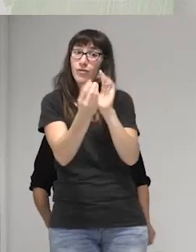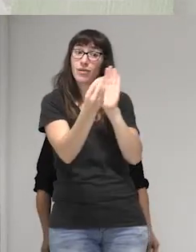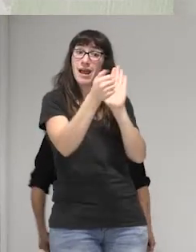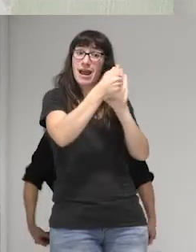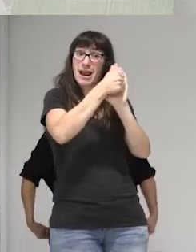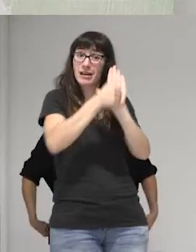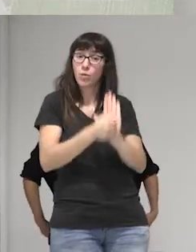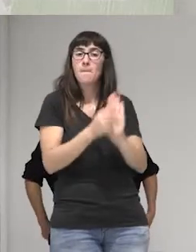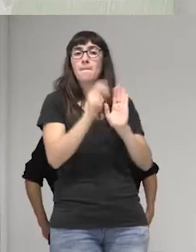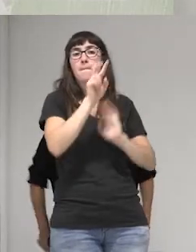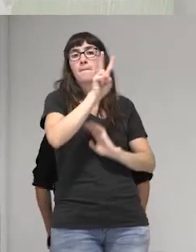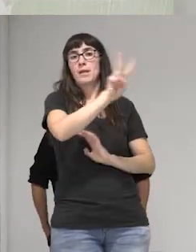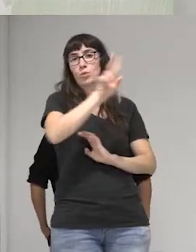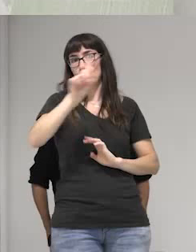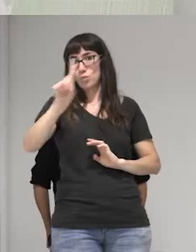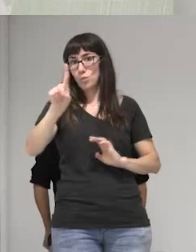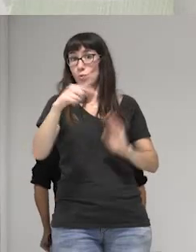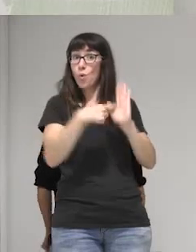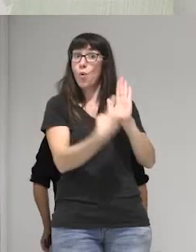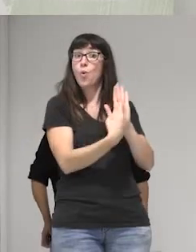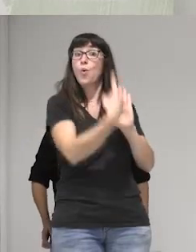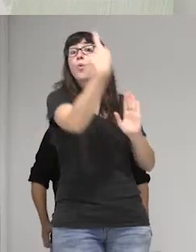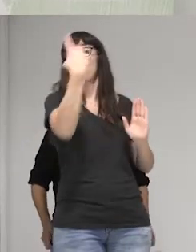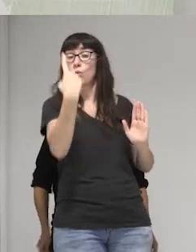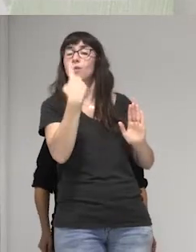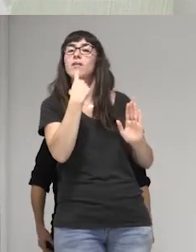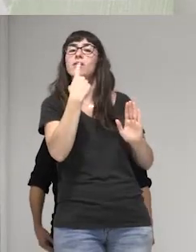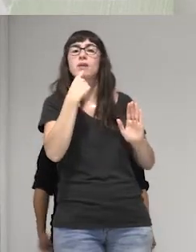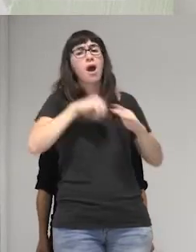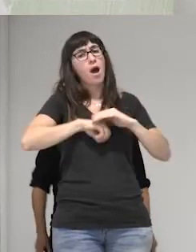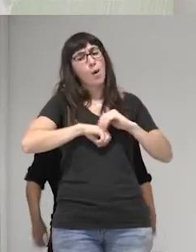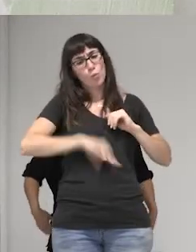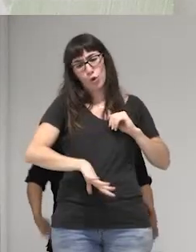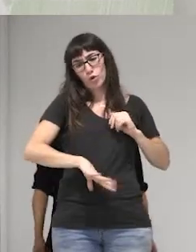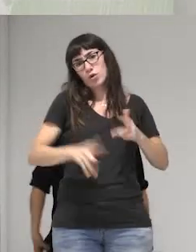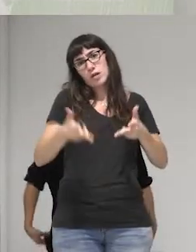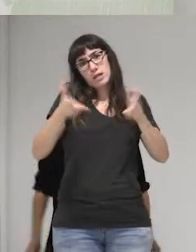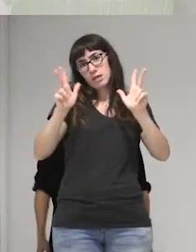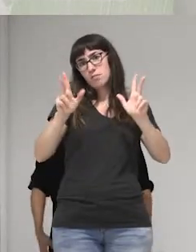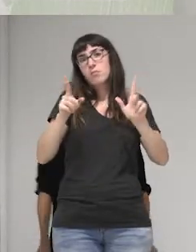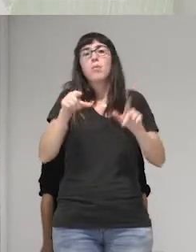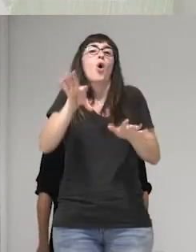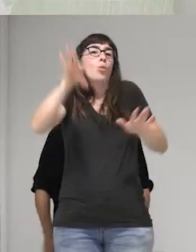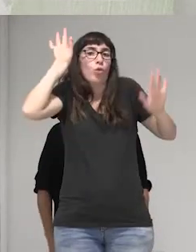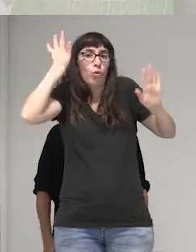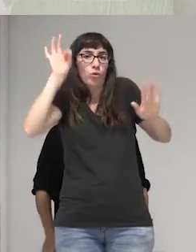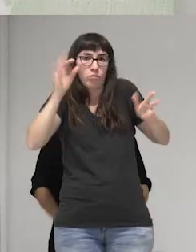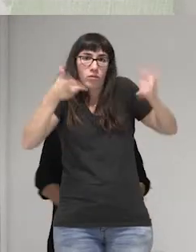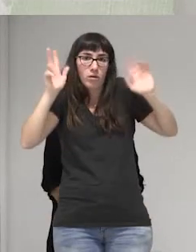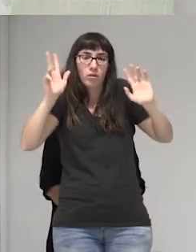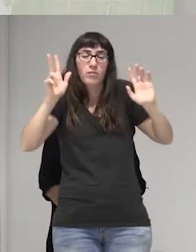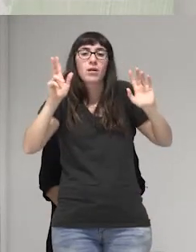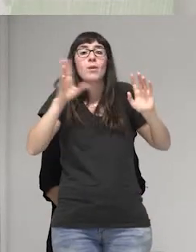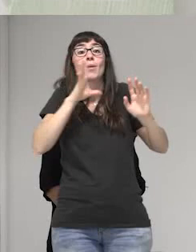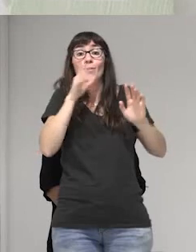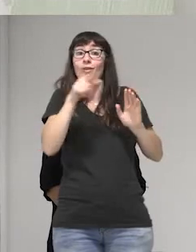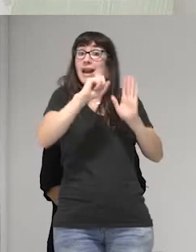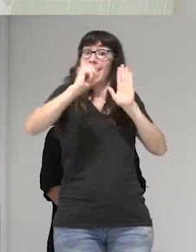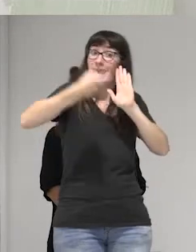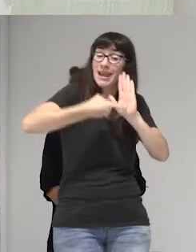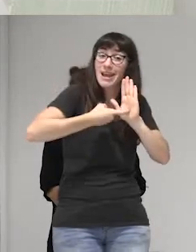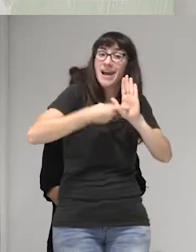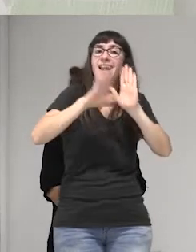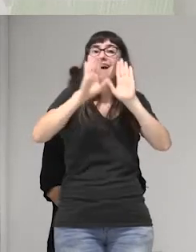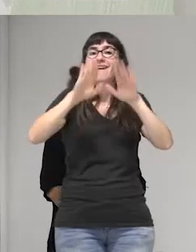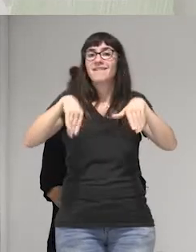un artículo para permitir el aborto como opción por supuesto y por esa ley fue